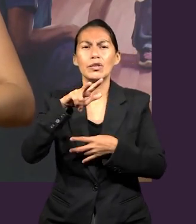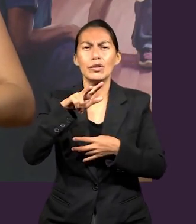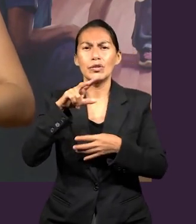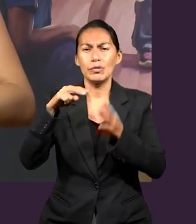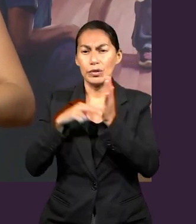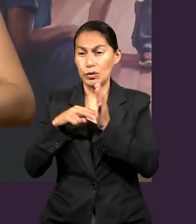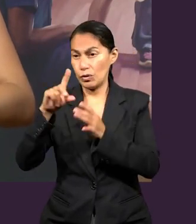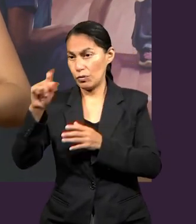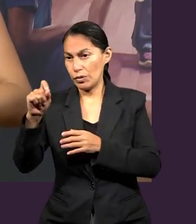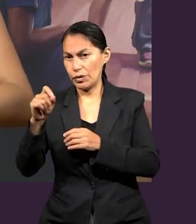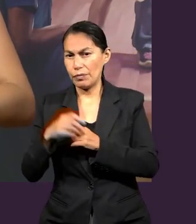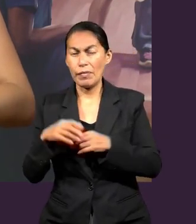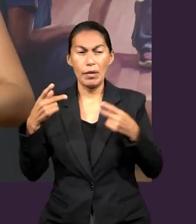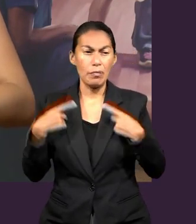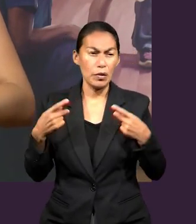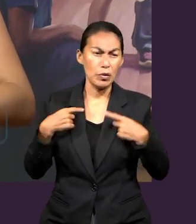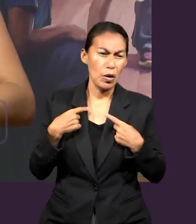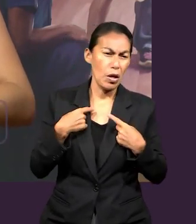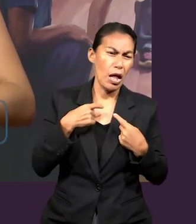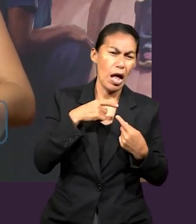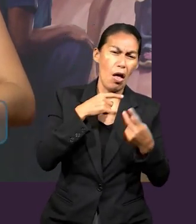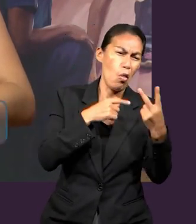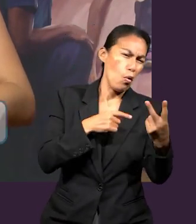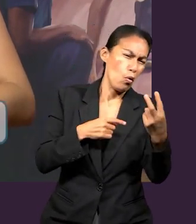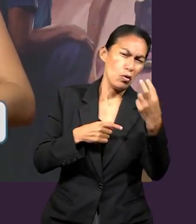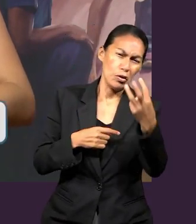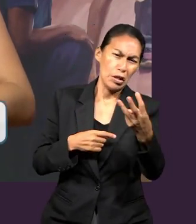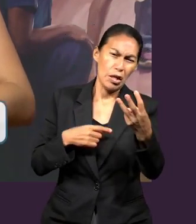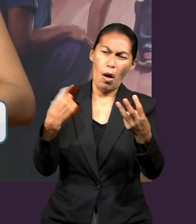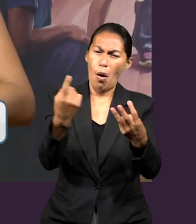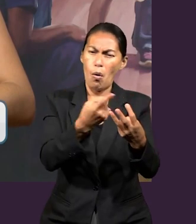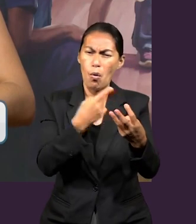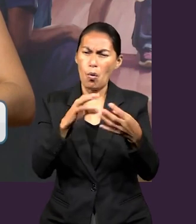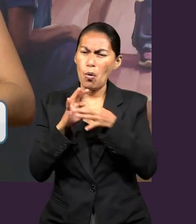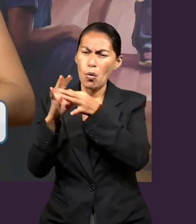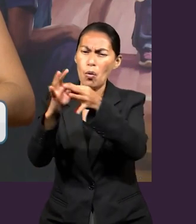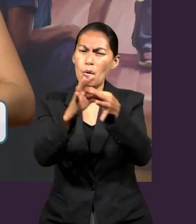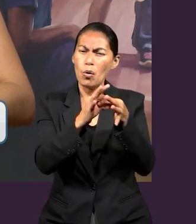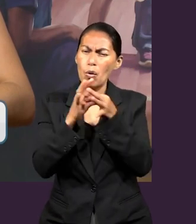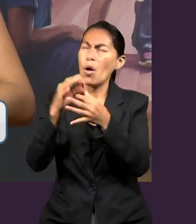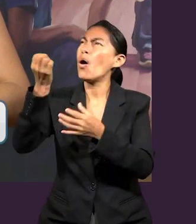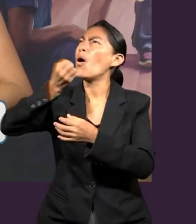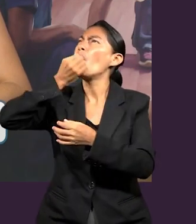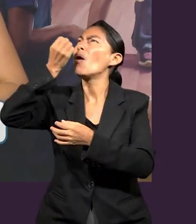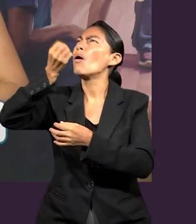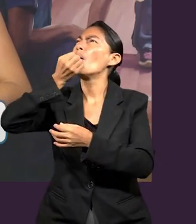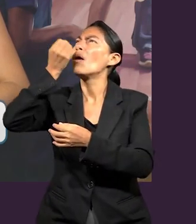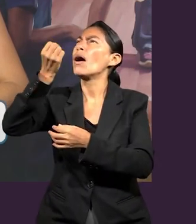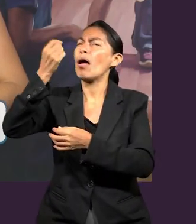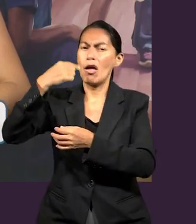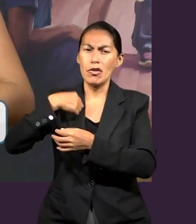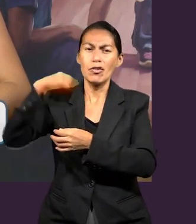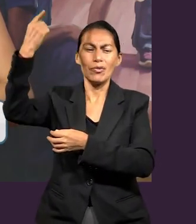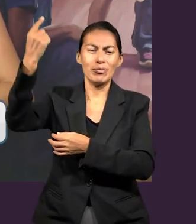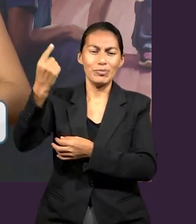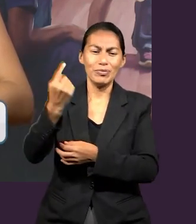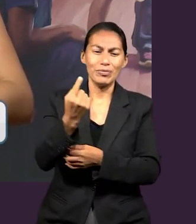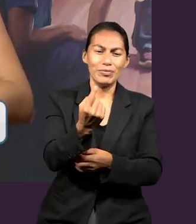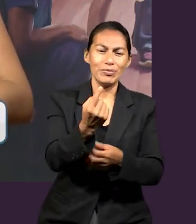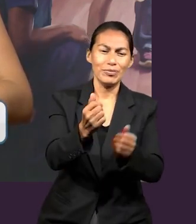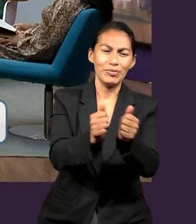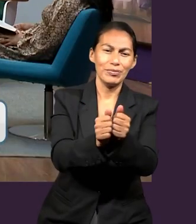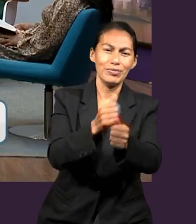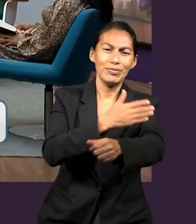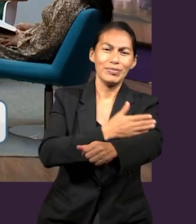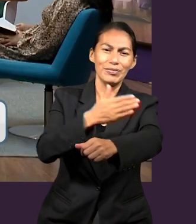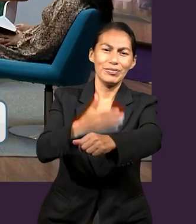18, versículo 20 y dice, Porque donde están dos o tres congregados en mi nombre, ahí estoy yo en medio de